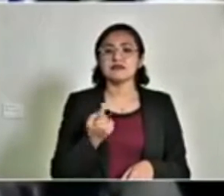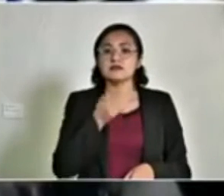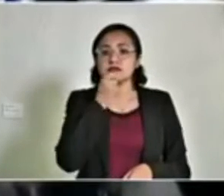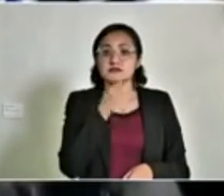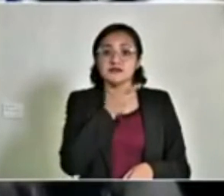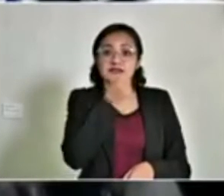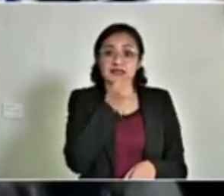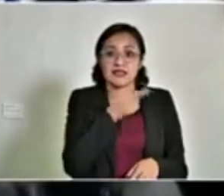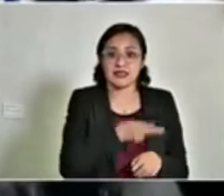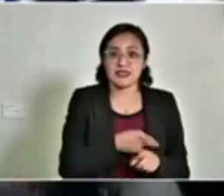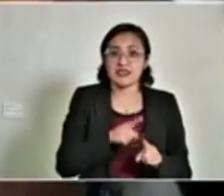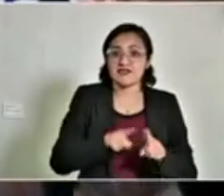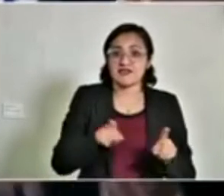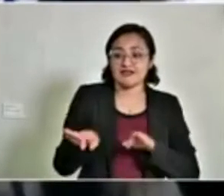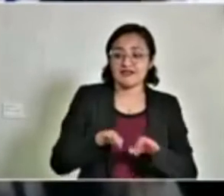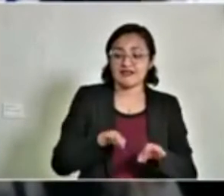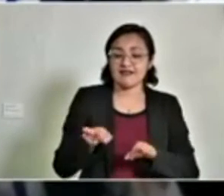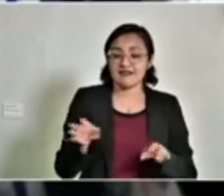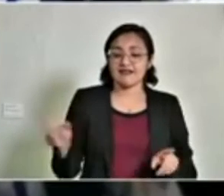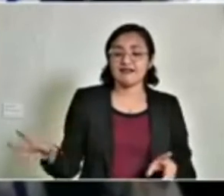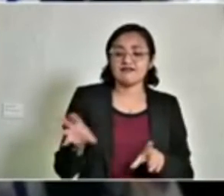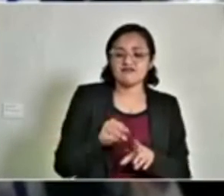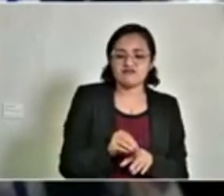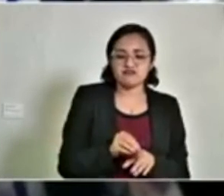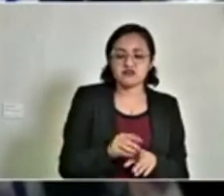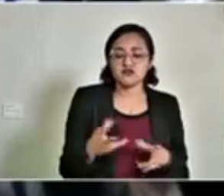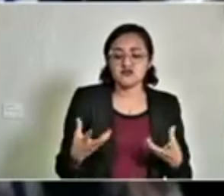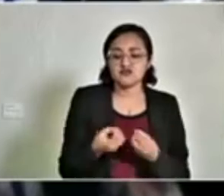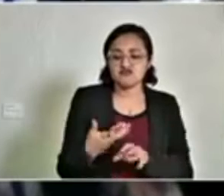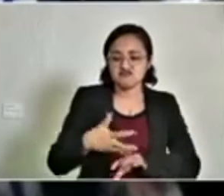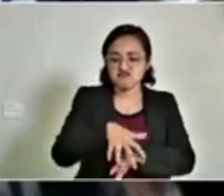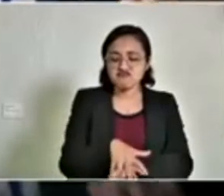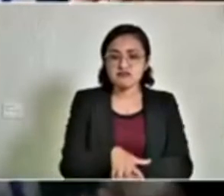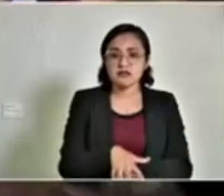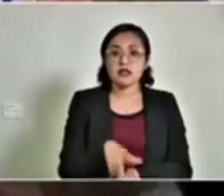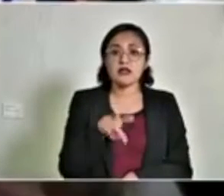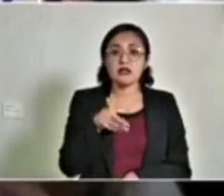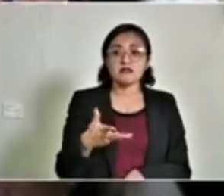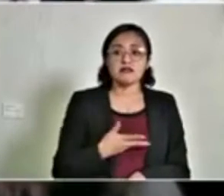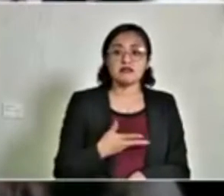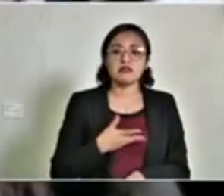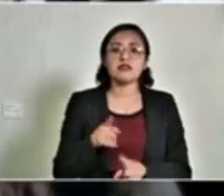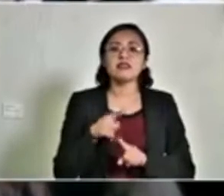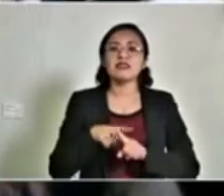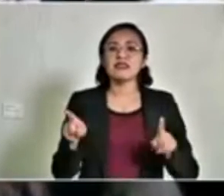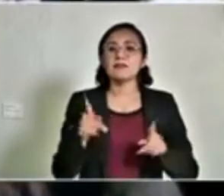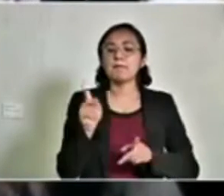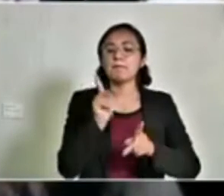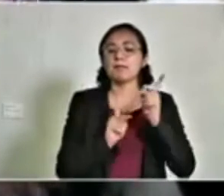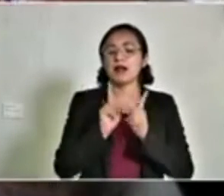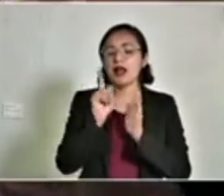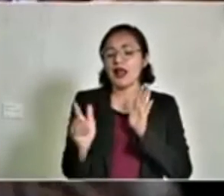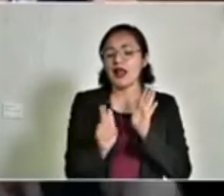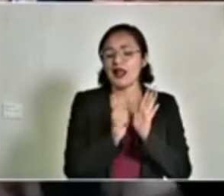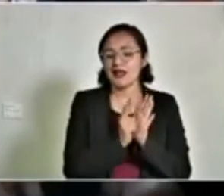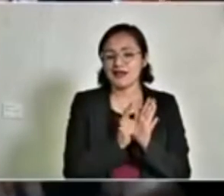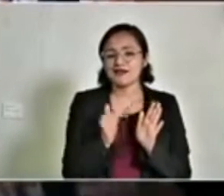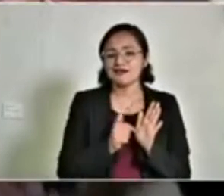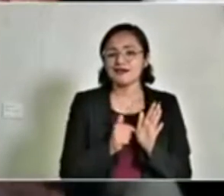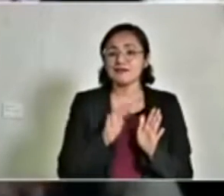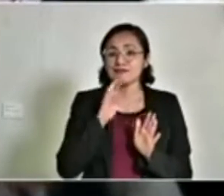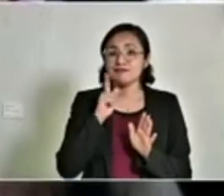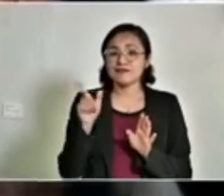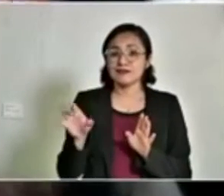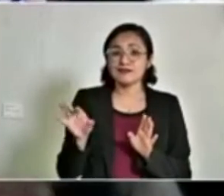la misma Secretaría de Salud. Y en base a eso ellos tienen algunas prestaciones mejores